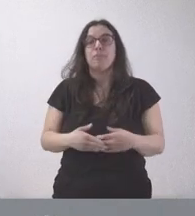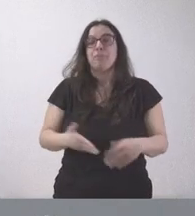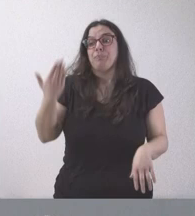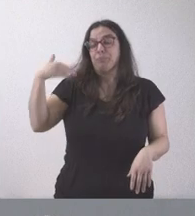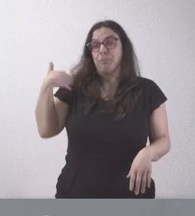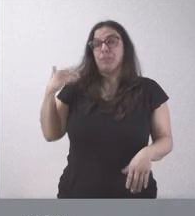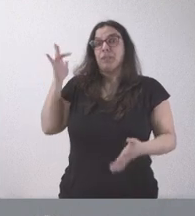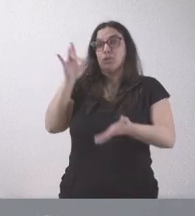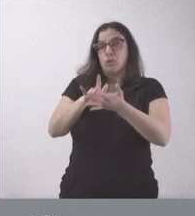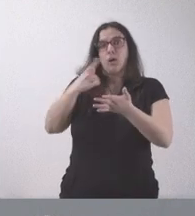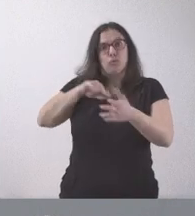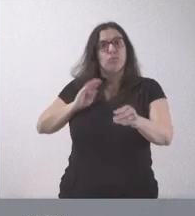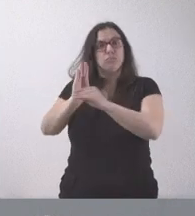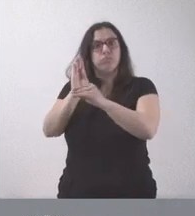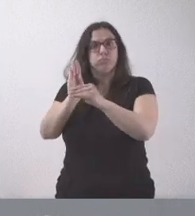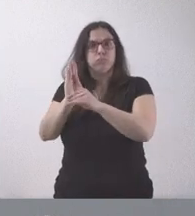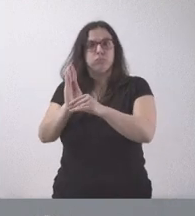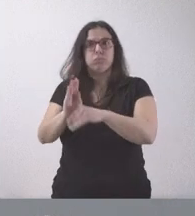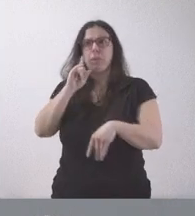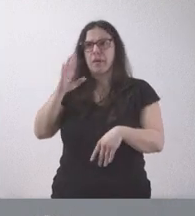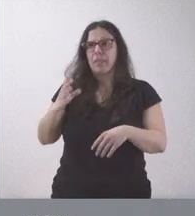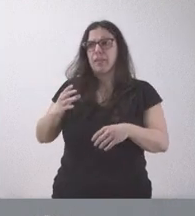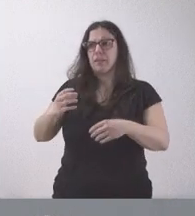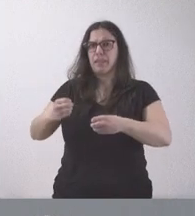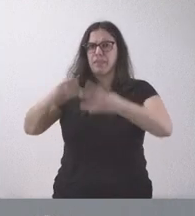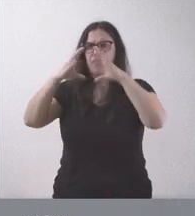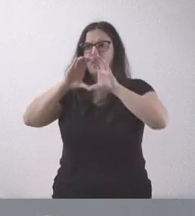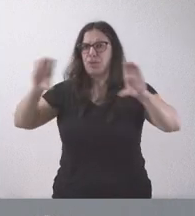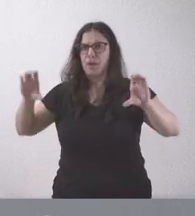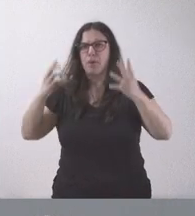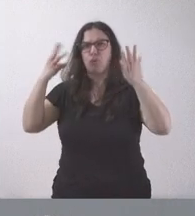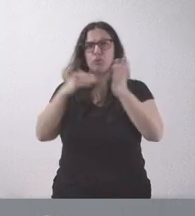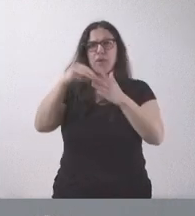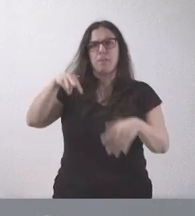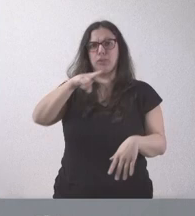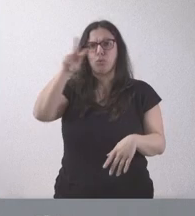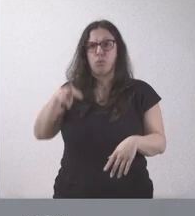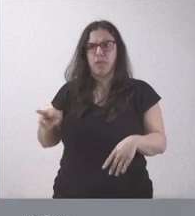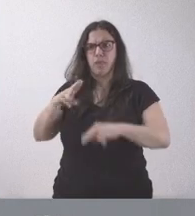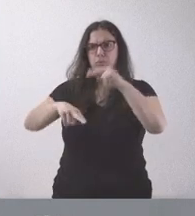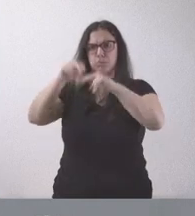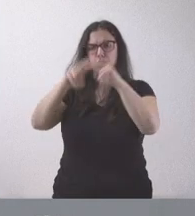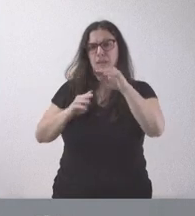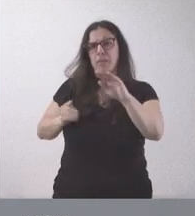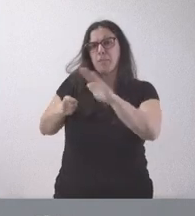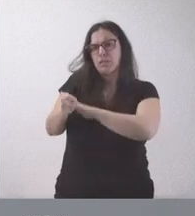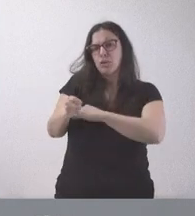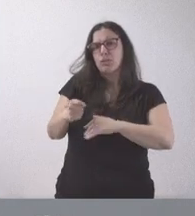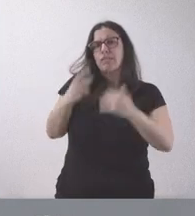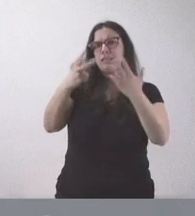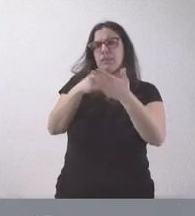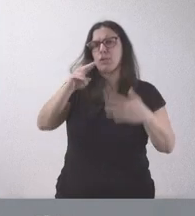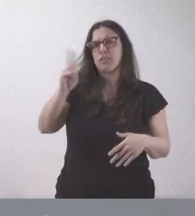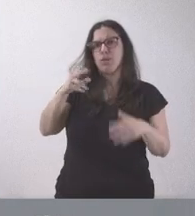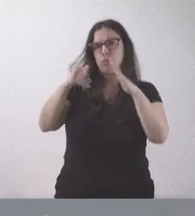Pues ahí estuvimos financiándolo. Creo que se llevó a cabo un edificio, una nave de 8.000 metros cuadrados, una inversión de algo más de 7 millones de euros que